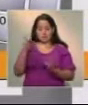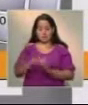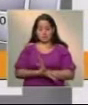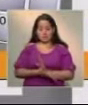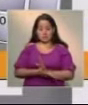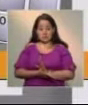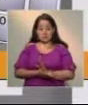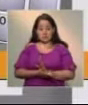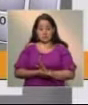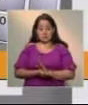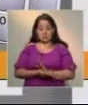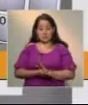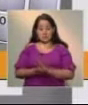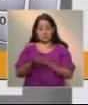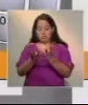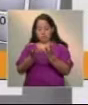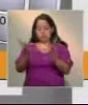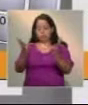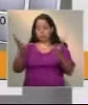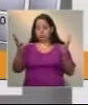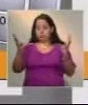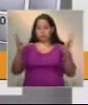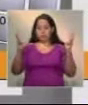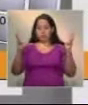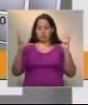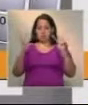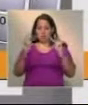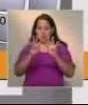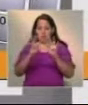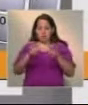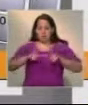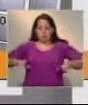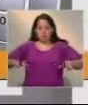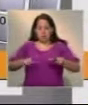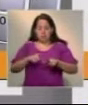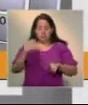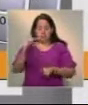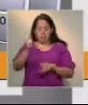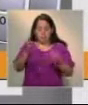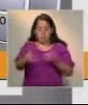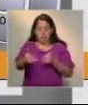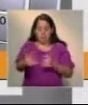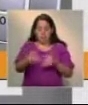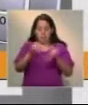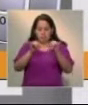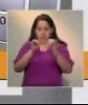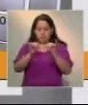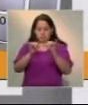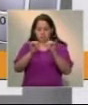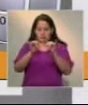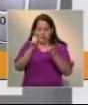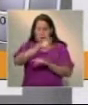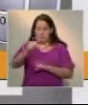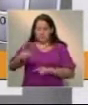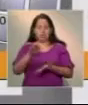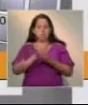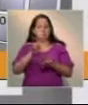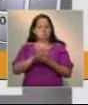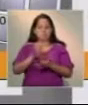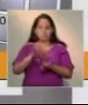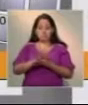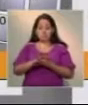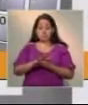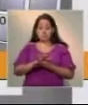se cercó la zona en donde aparentemente estaba este pretexto artefacto y la gente reaccionó tranquilamente,